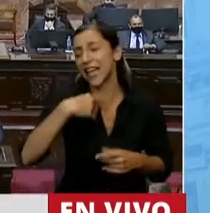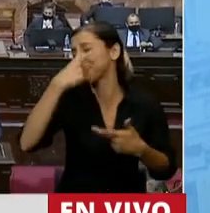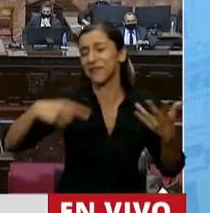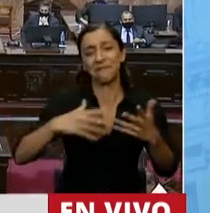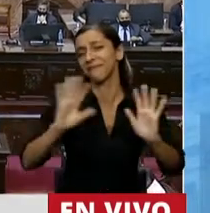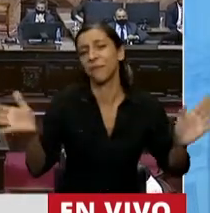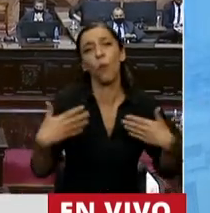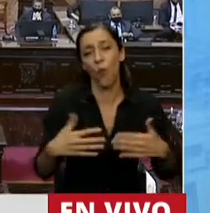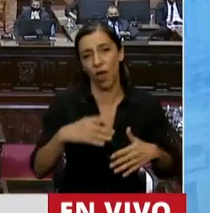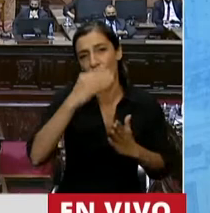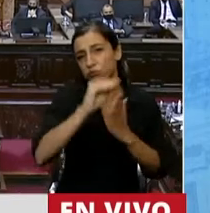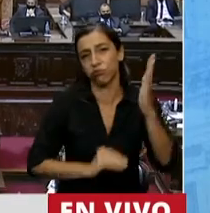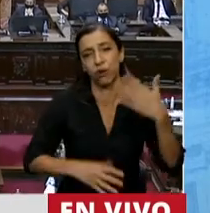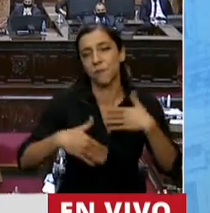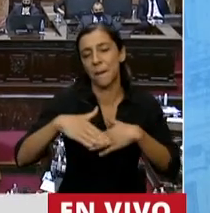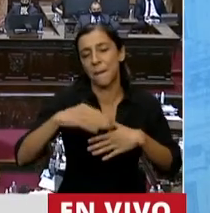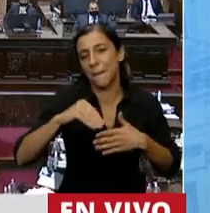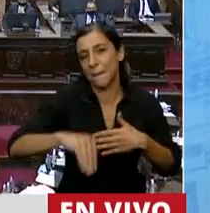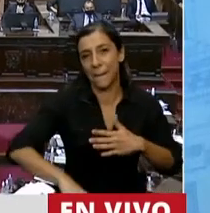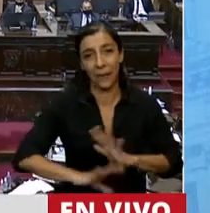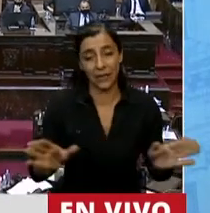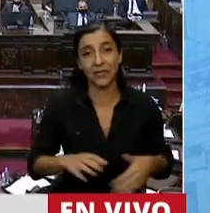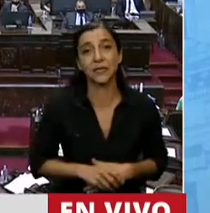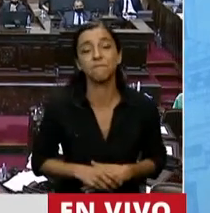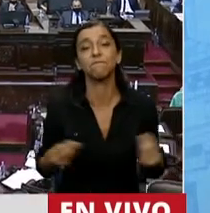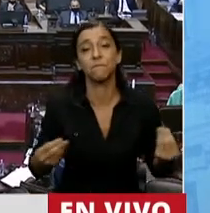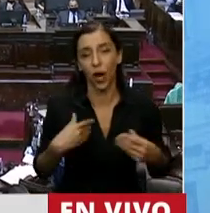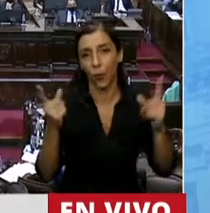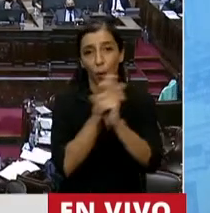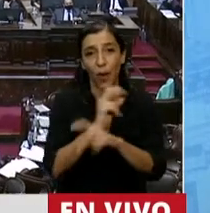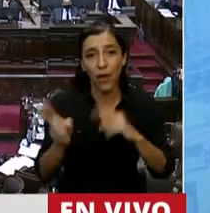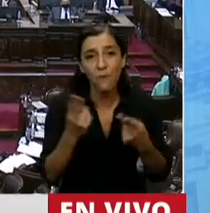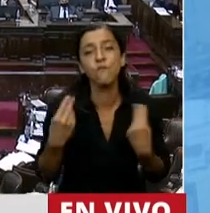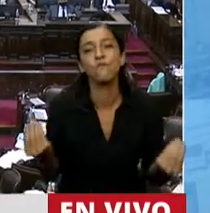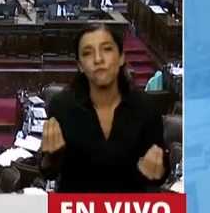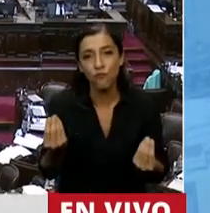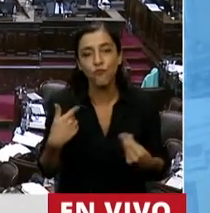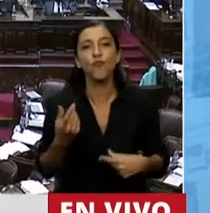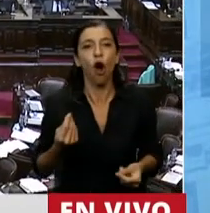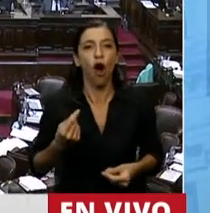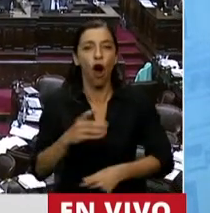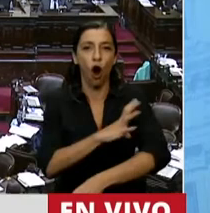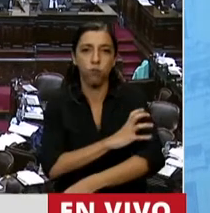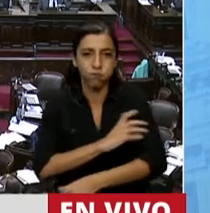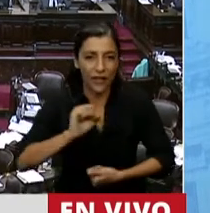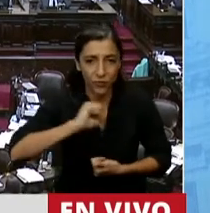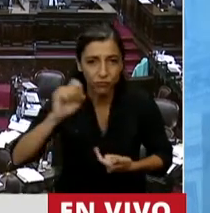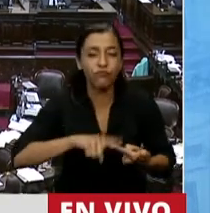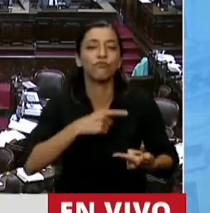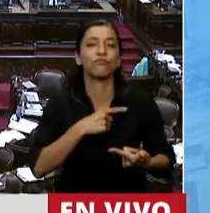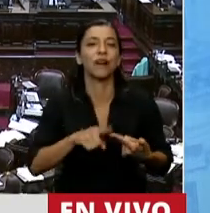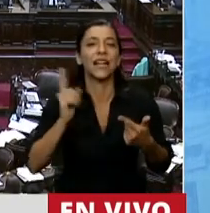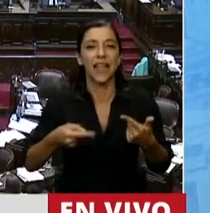causalidad de la mortalidad materna, presidente? Hipertensión arterial y ginecorragia. Hemorragia de